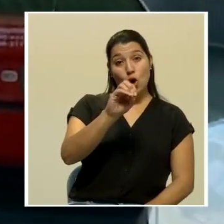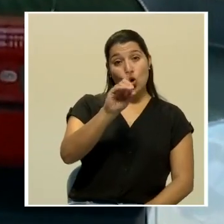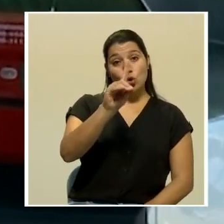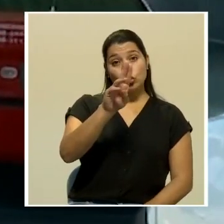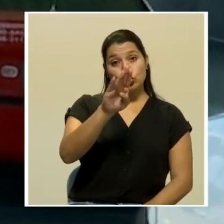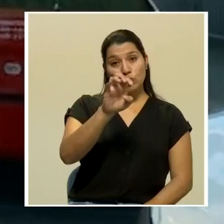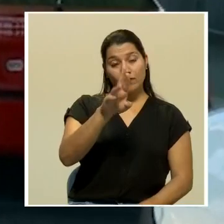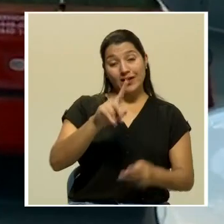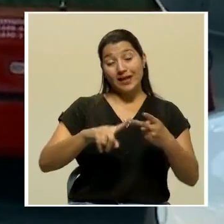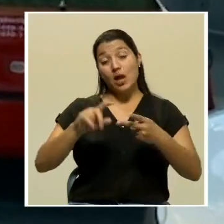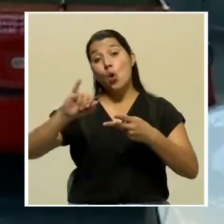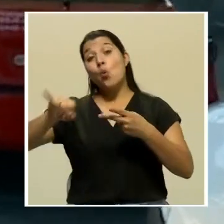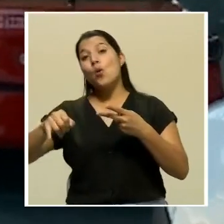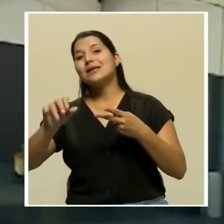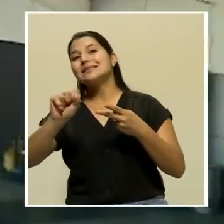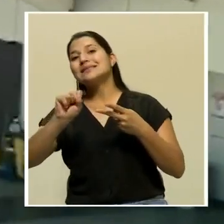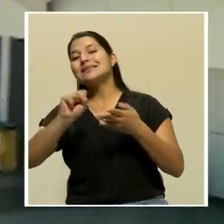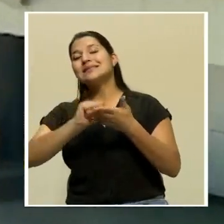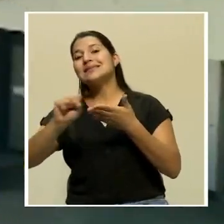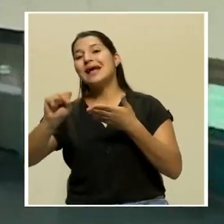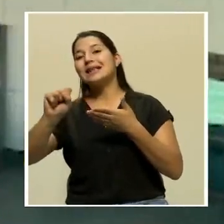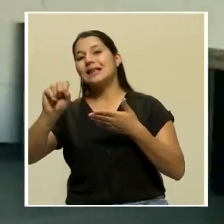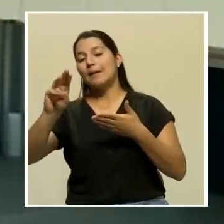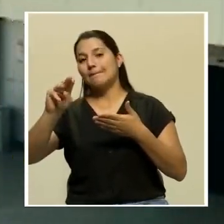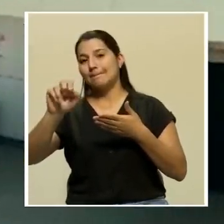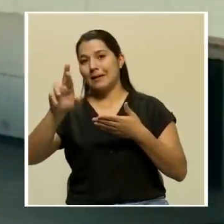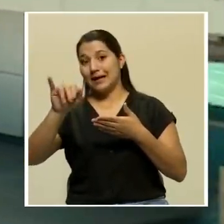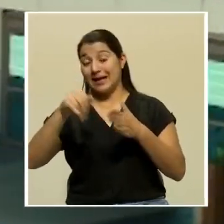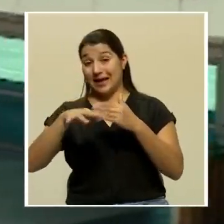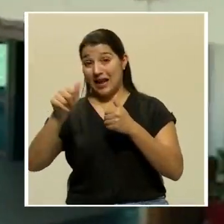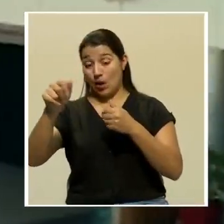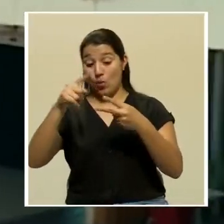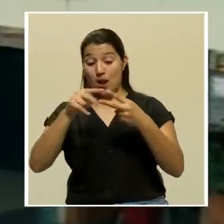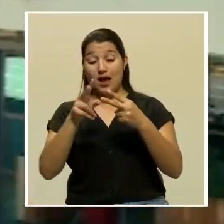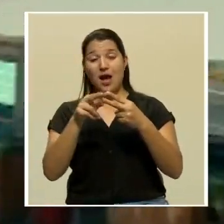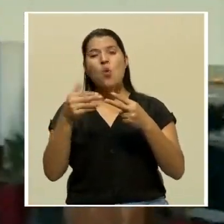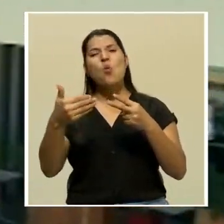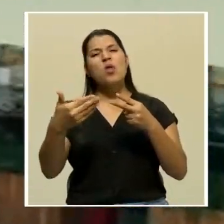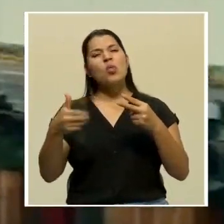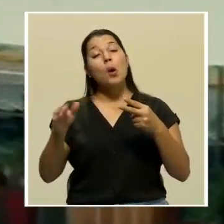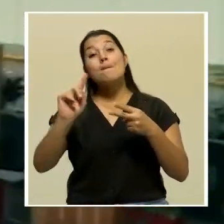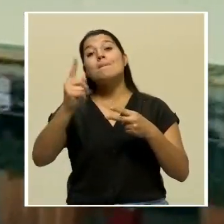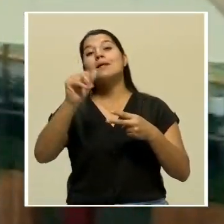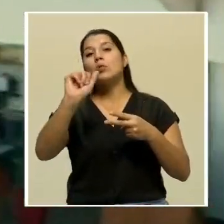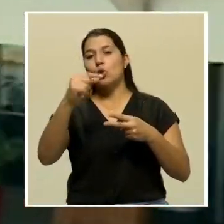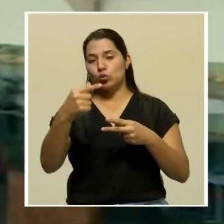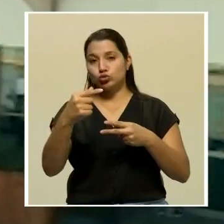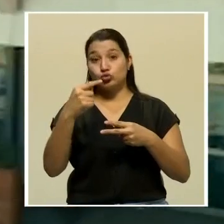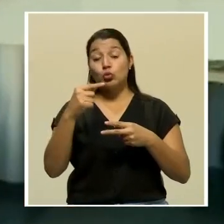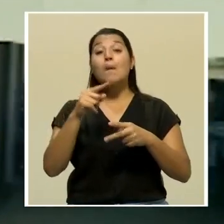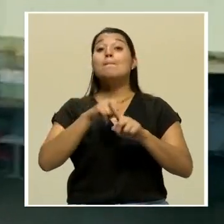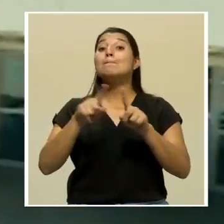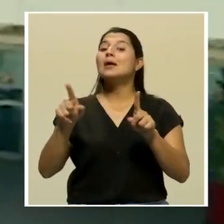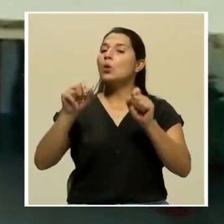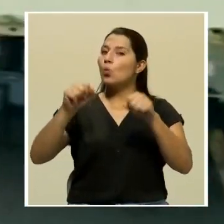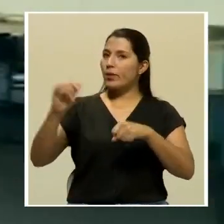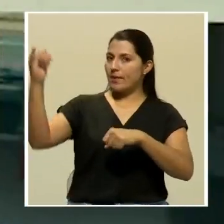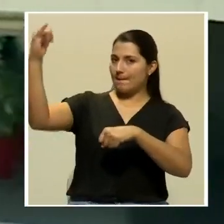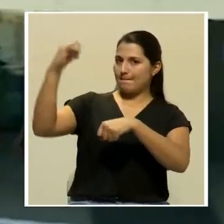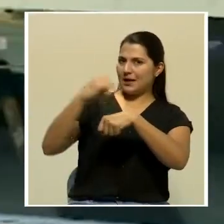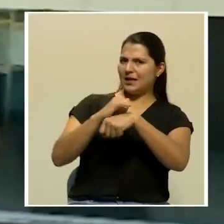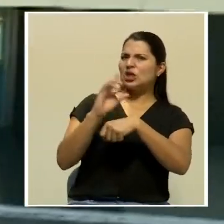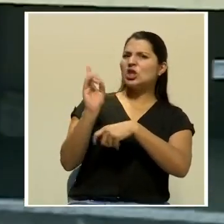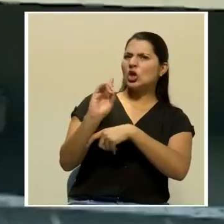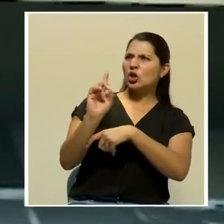Santa María en Alajuela, será para el 1 de agosto y para pasajeros de países con mayor control en el contagio del